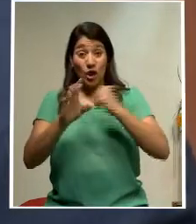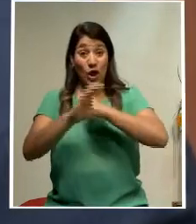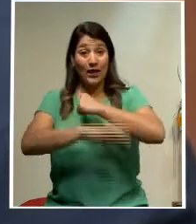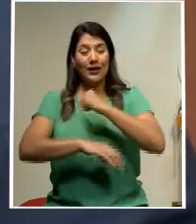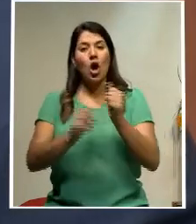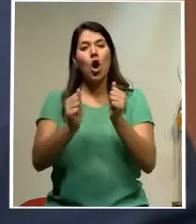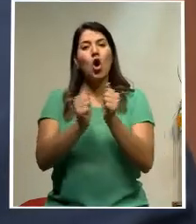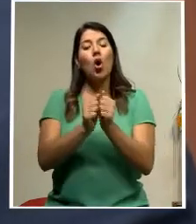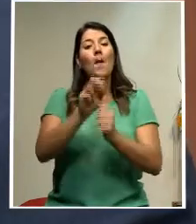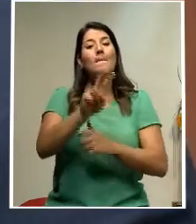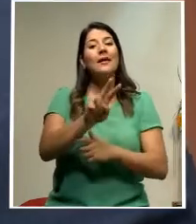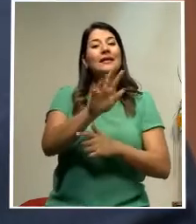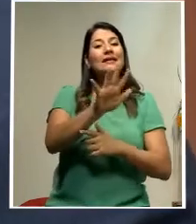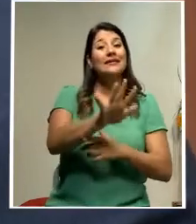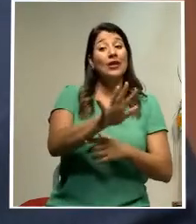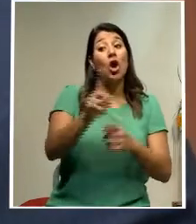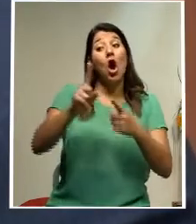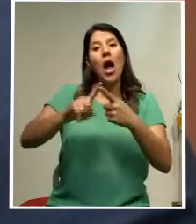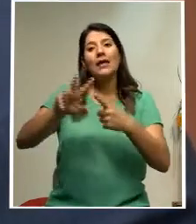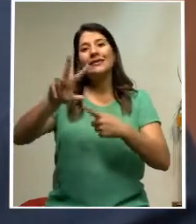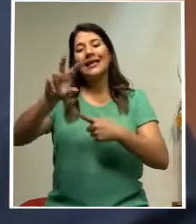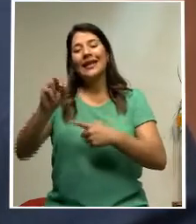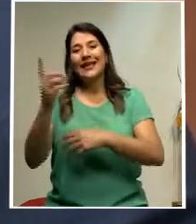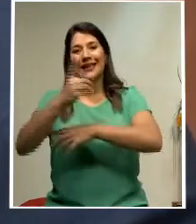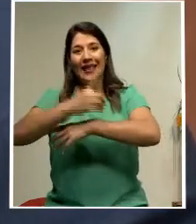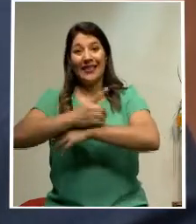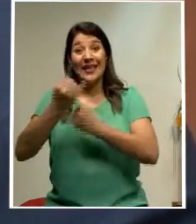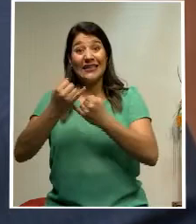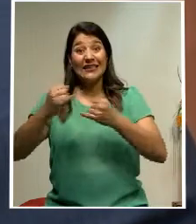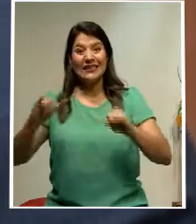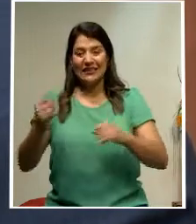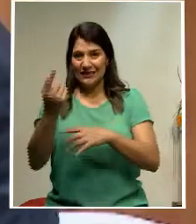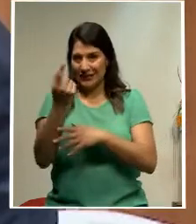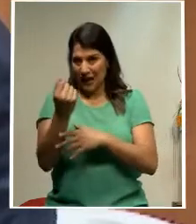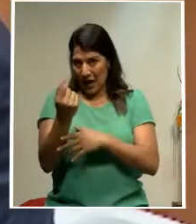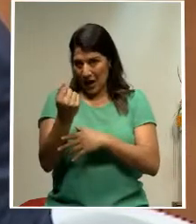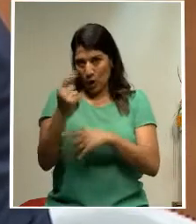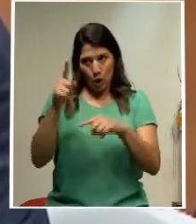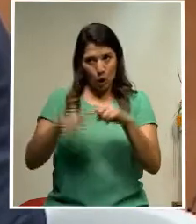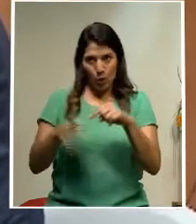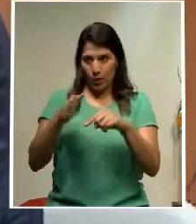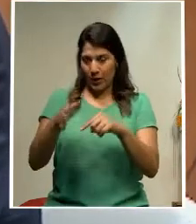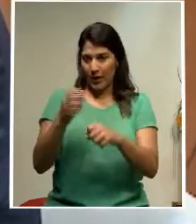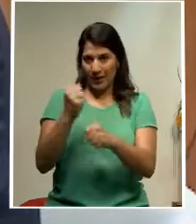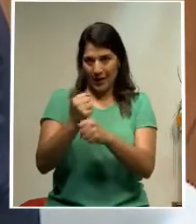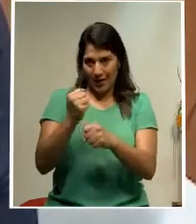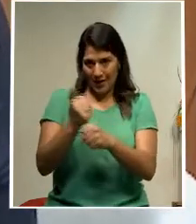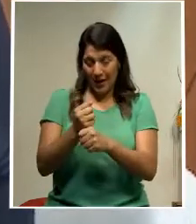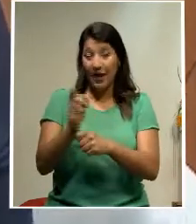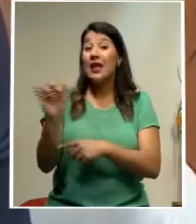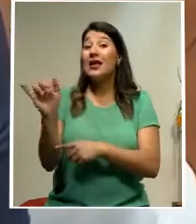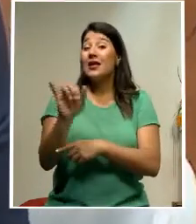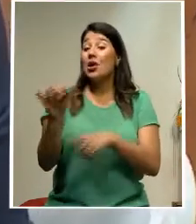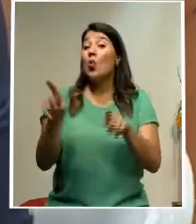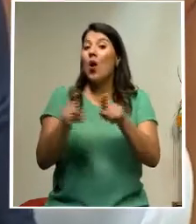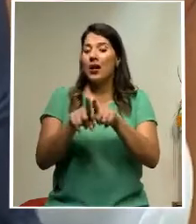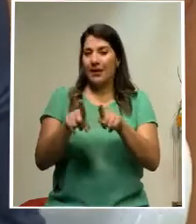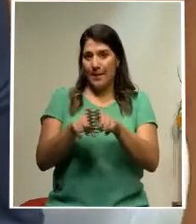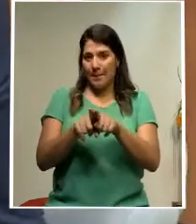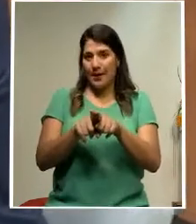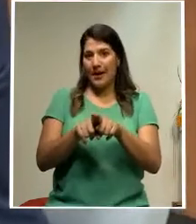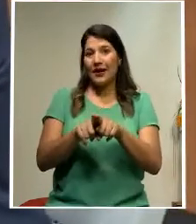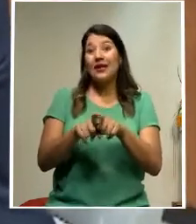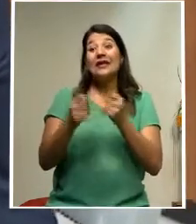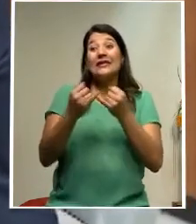y 30 días de suspensión sin goce de salario, así como a los siete regidores municipales la suspensión sin goce de dieta por 25